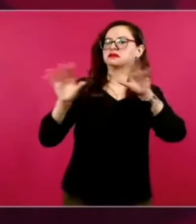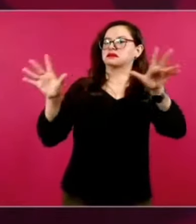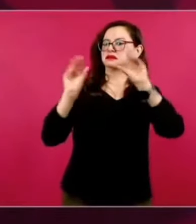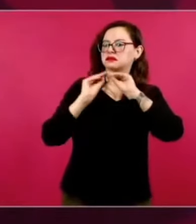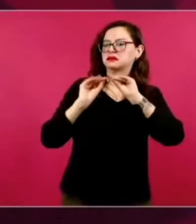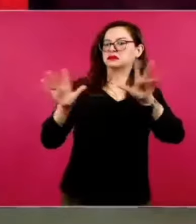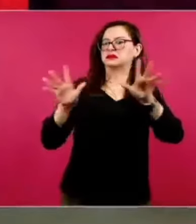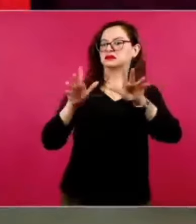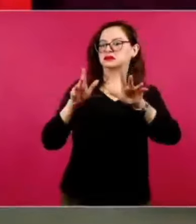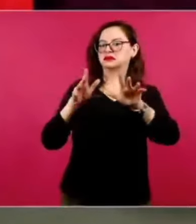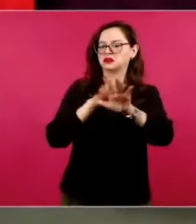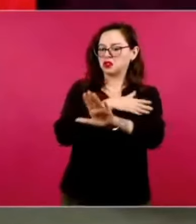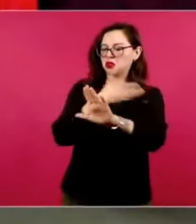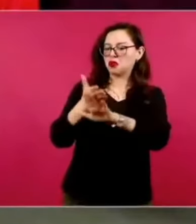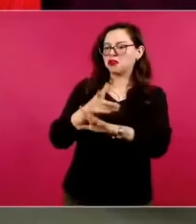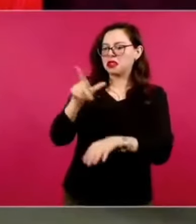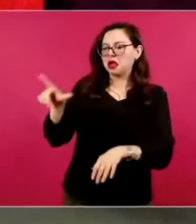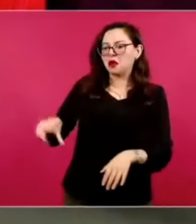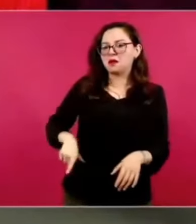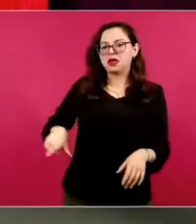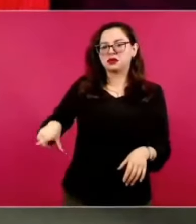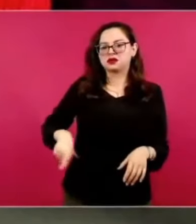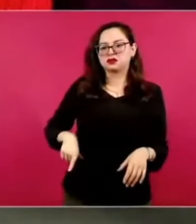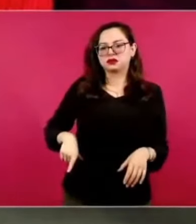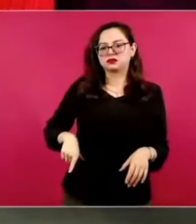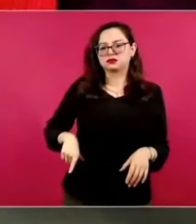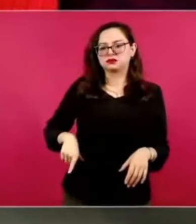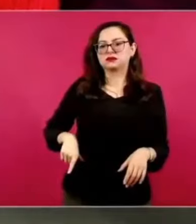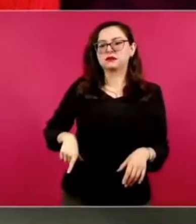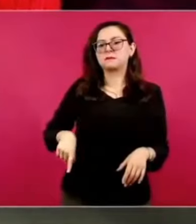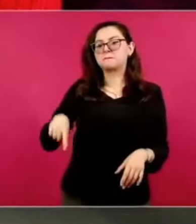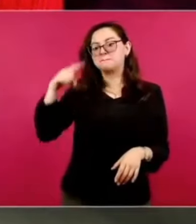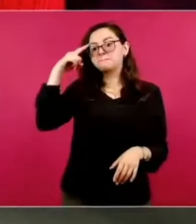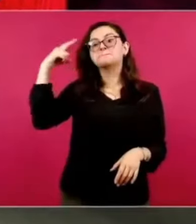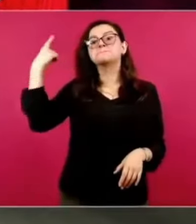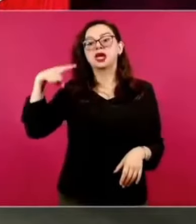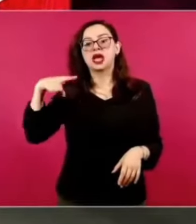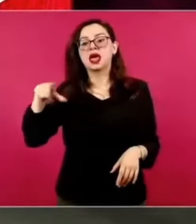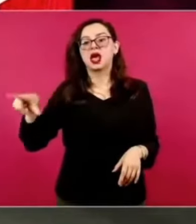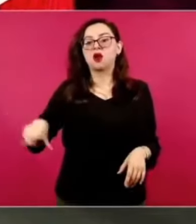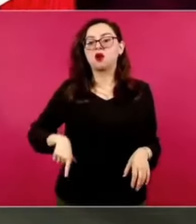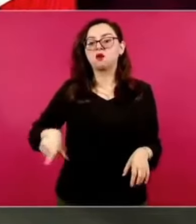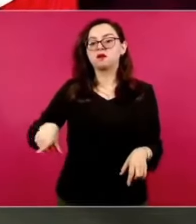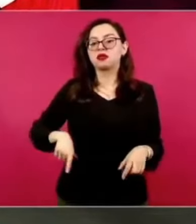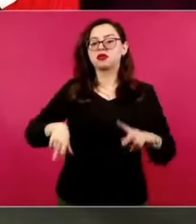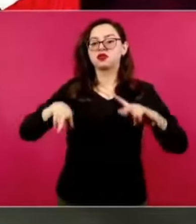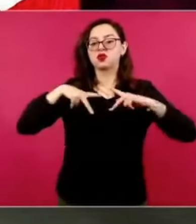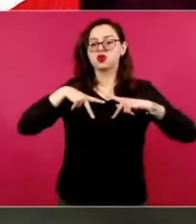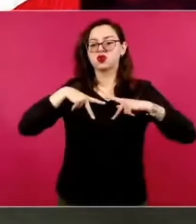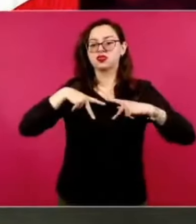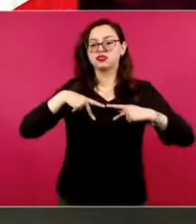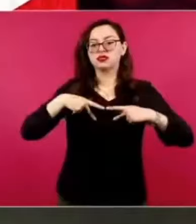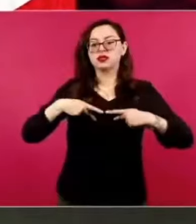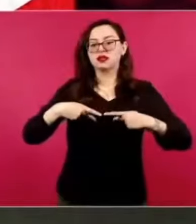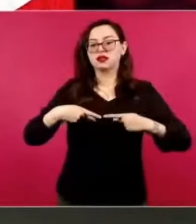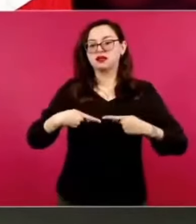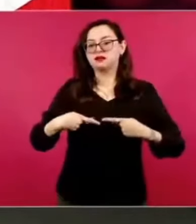débil, porque así ellos llegan,